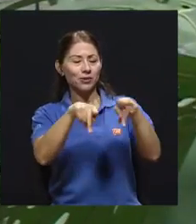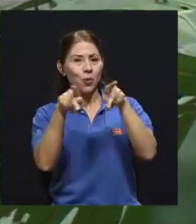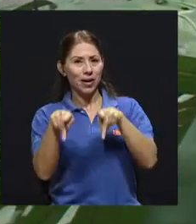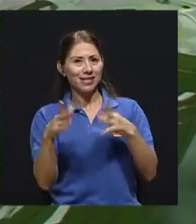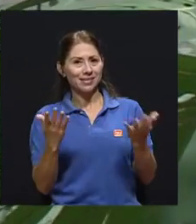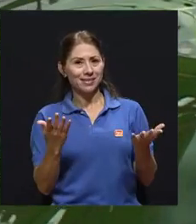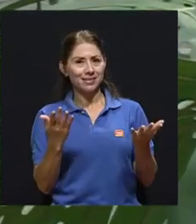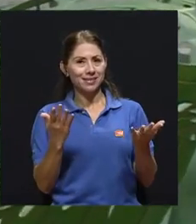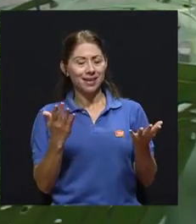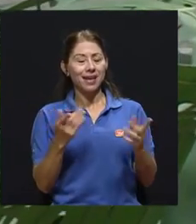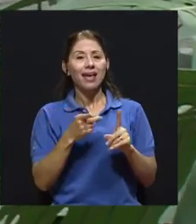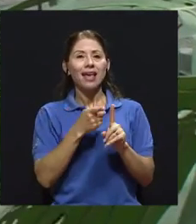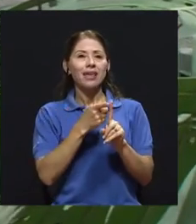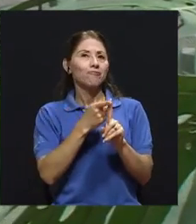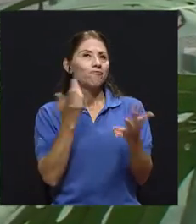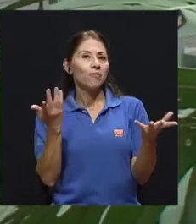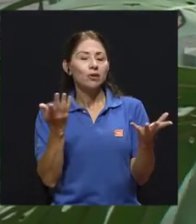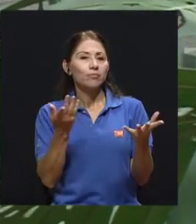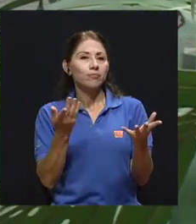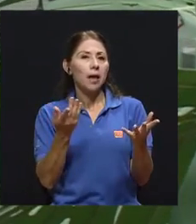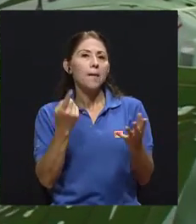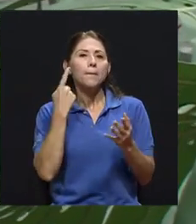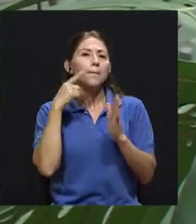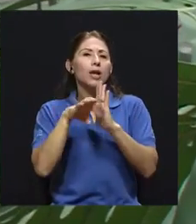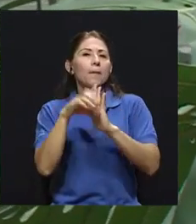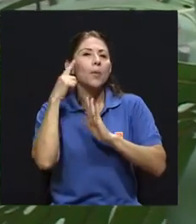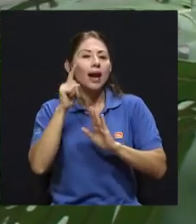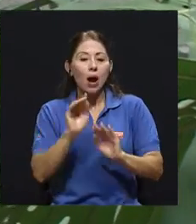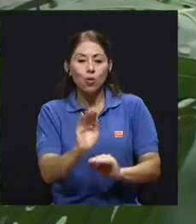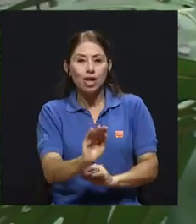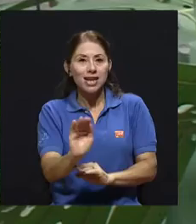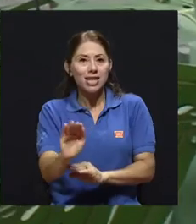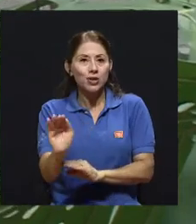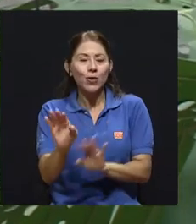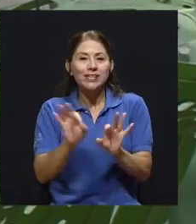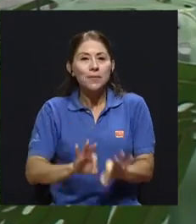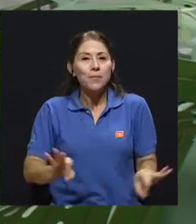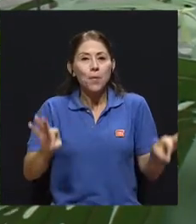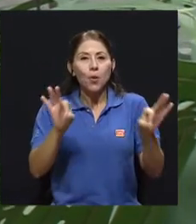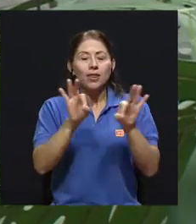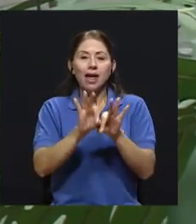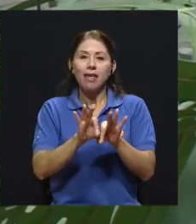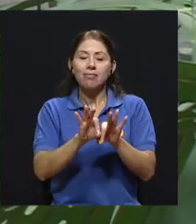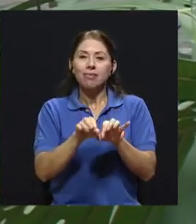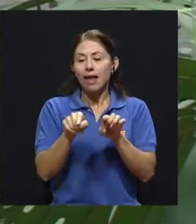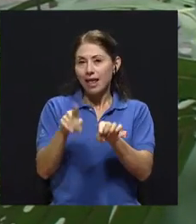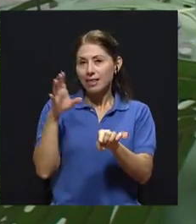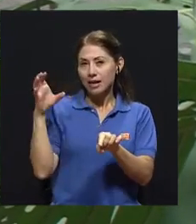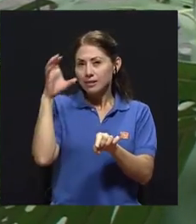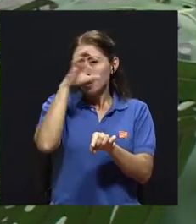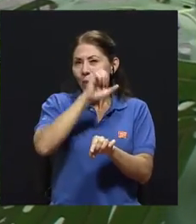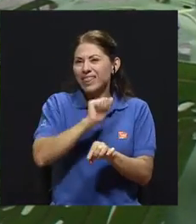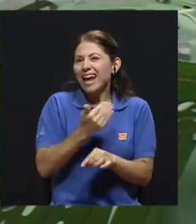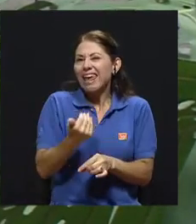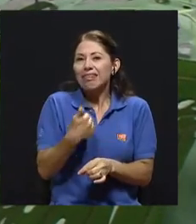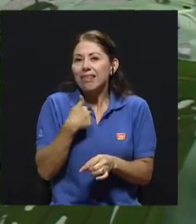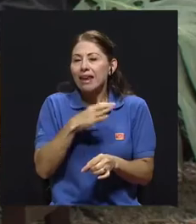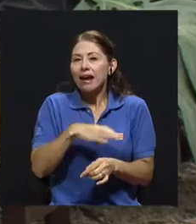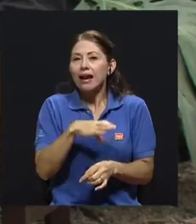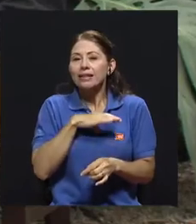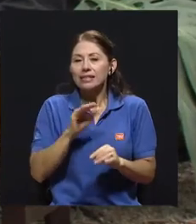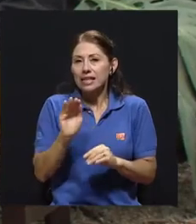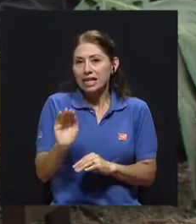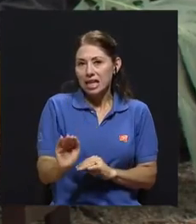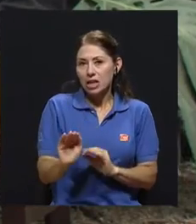Tempranamente, lo relevante es para un niño reconocerse lo que tiene de niño, por ejemplo, si lo vamos a ver en términos de identidad de género,